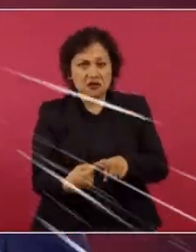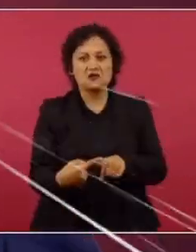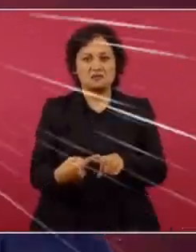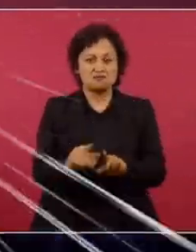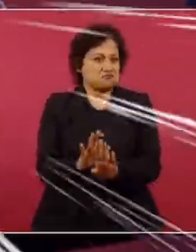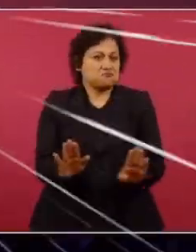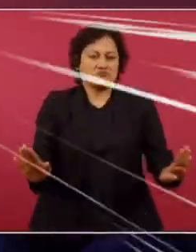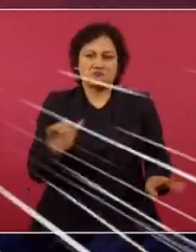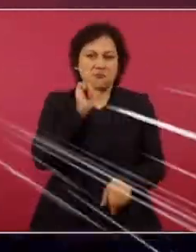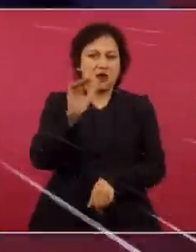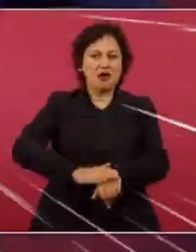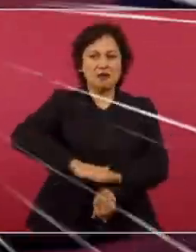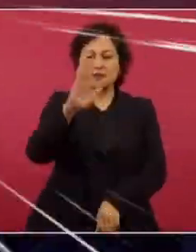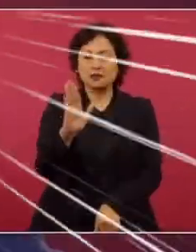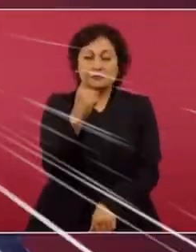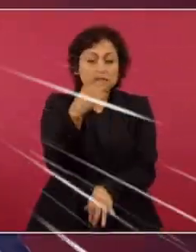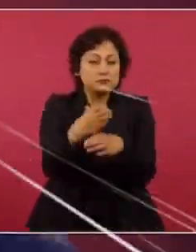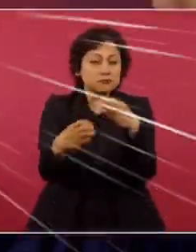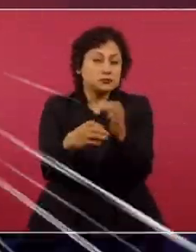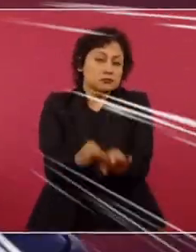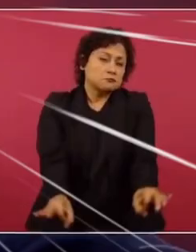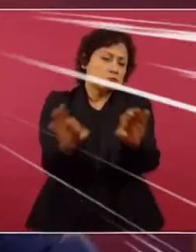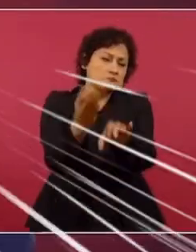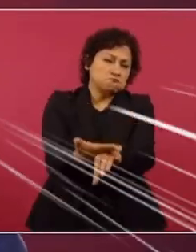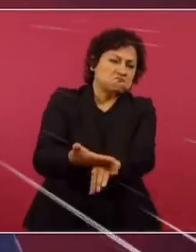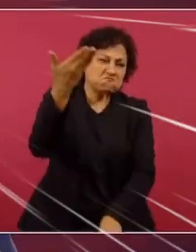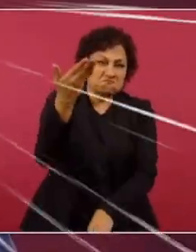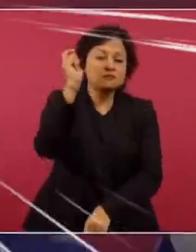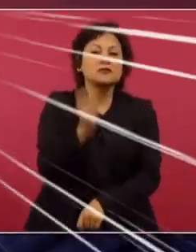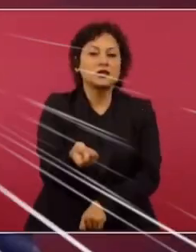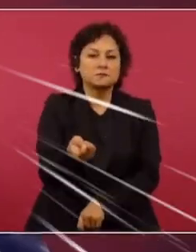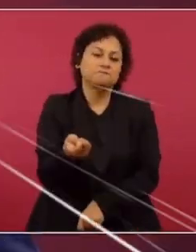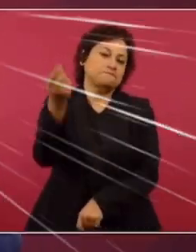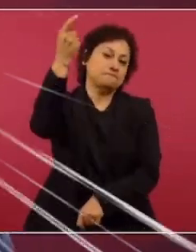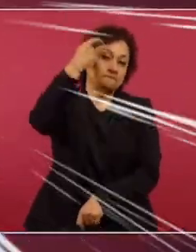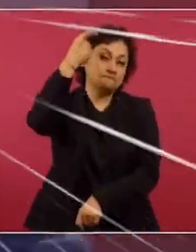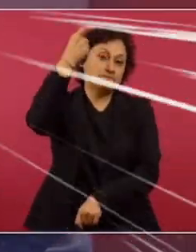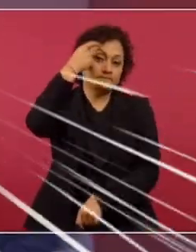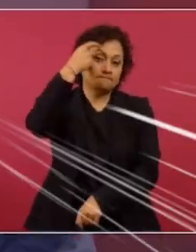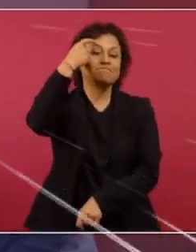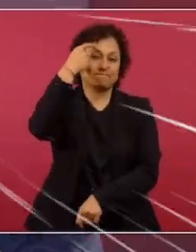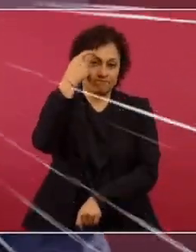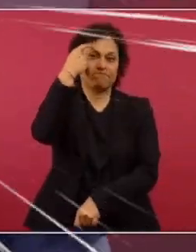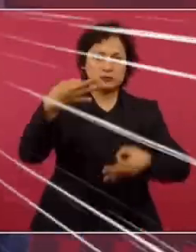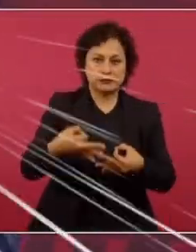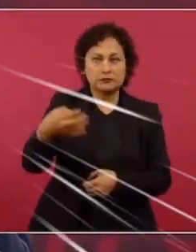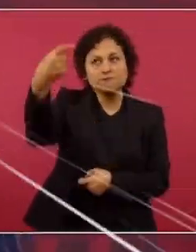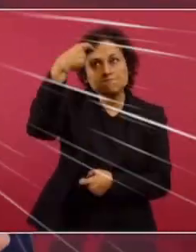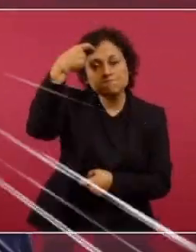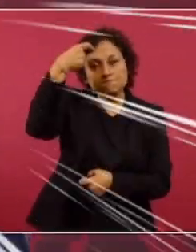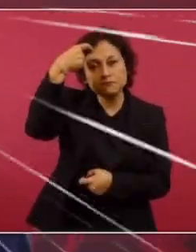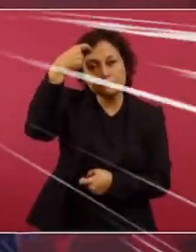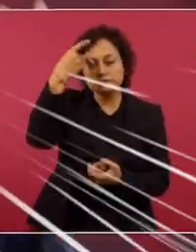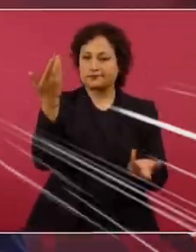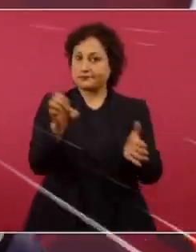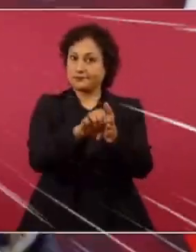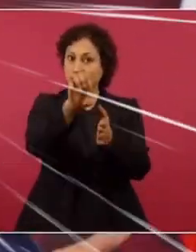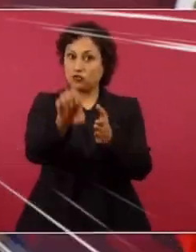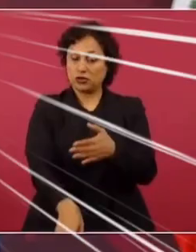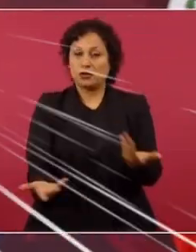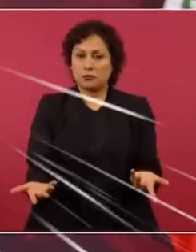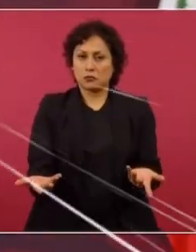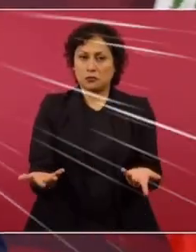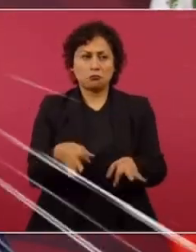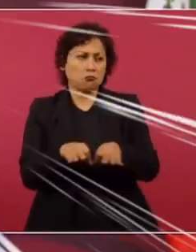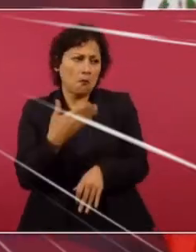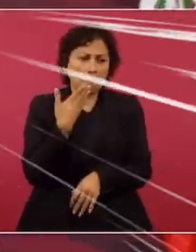Y lo más importante de todo, lo más importante de todo, nuestra conciencia. Ese es el principal tribunal. Si uno está haciendo bien